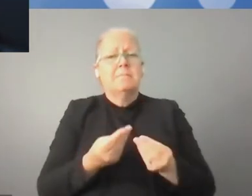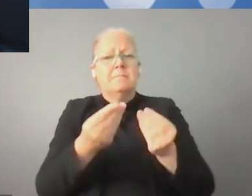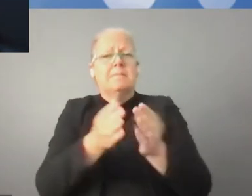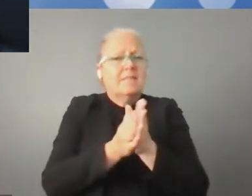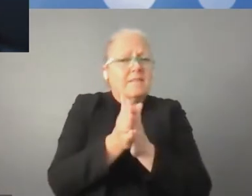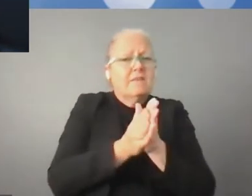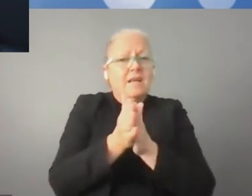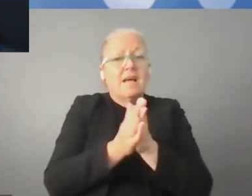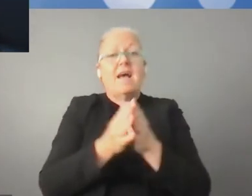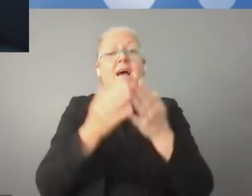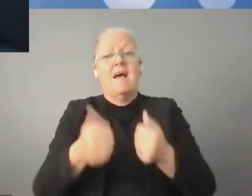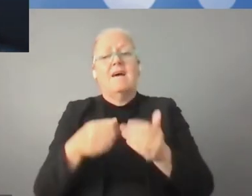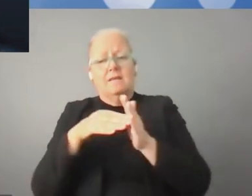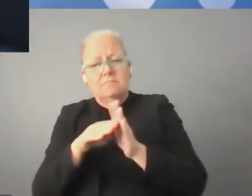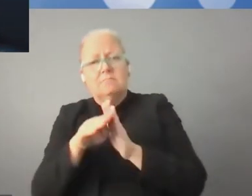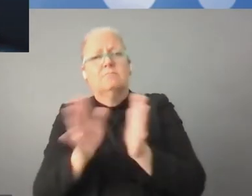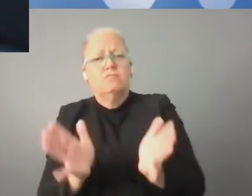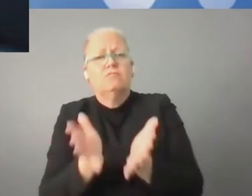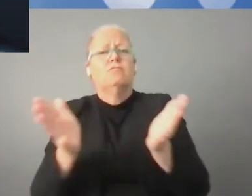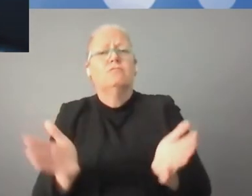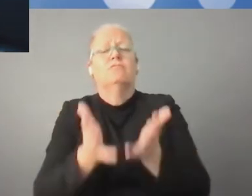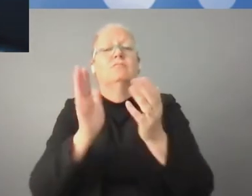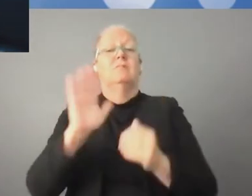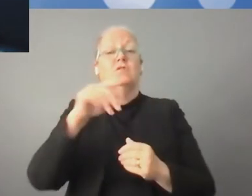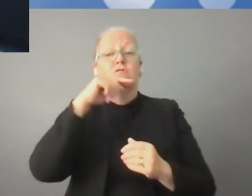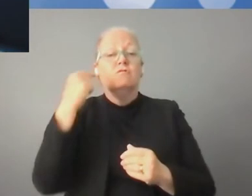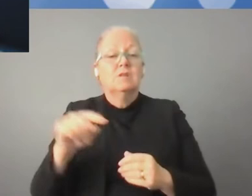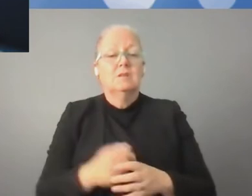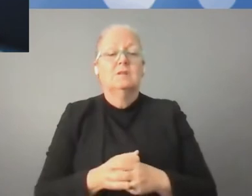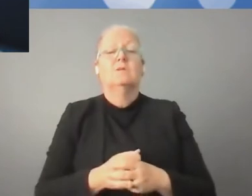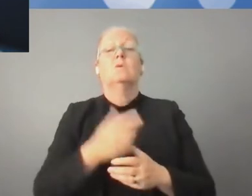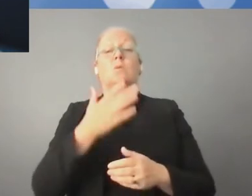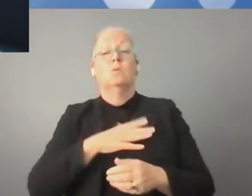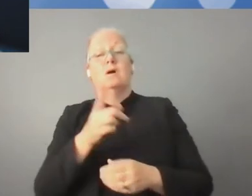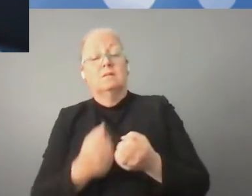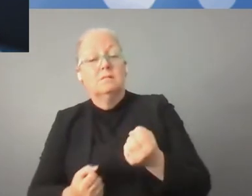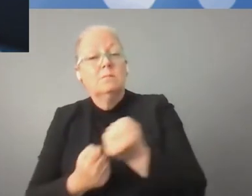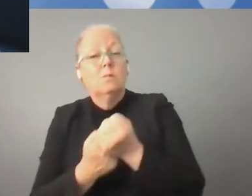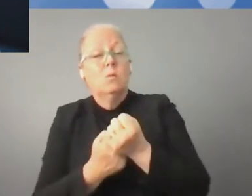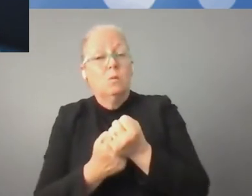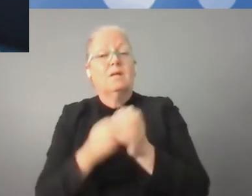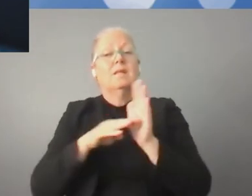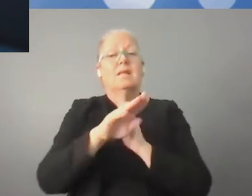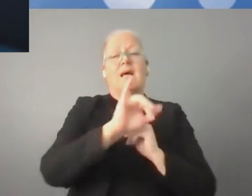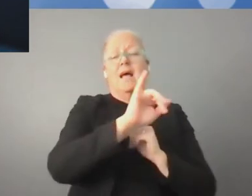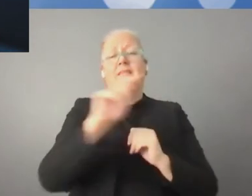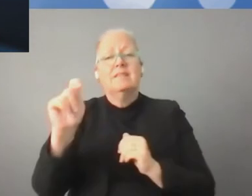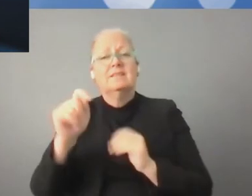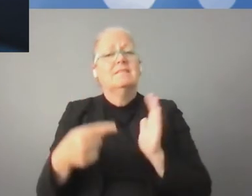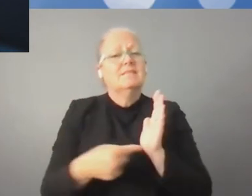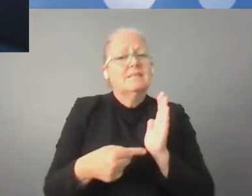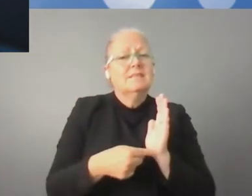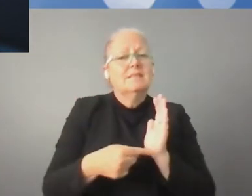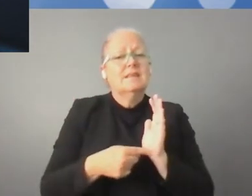Este sector es un sector que se desarrolla de forma muy dinámica. El año pasado subió su